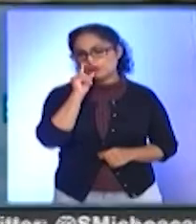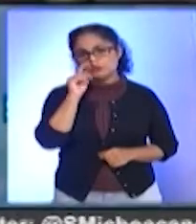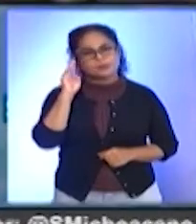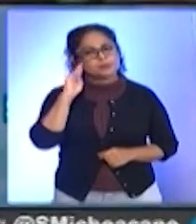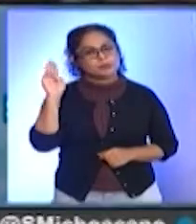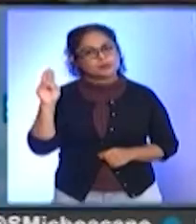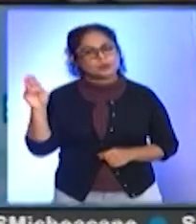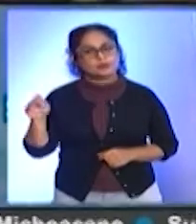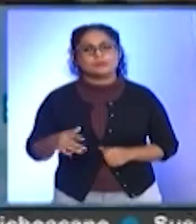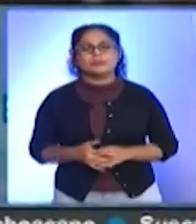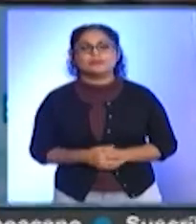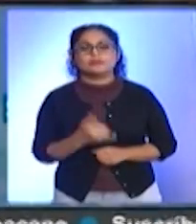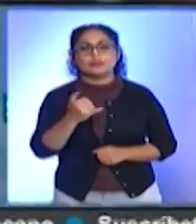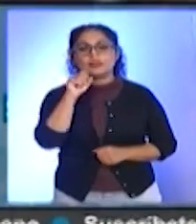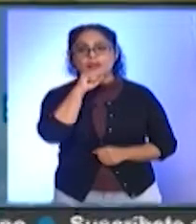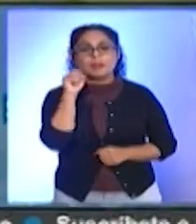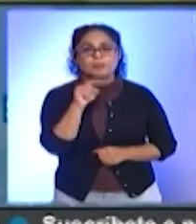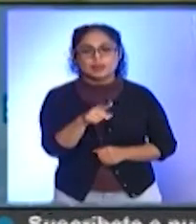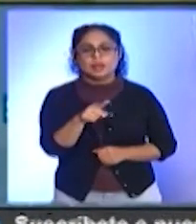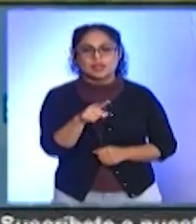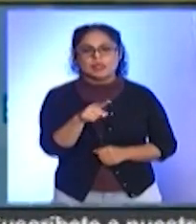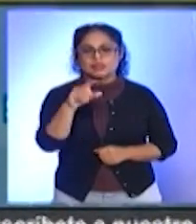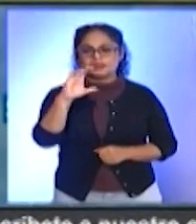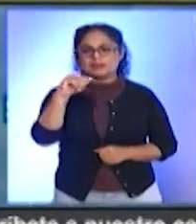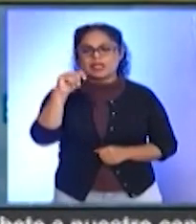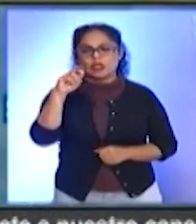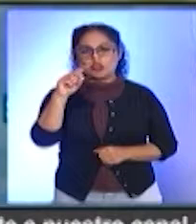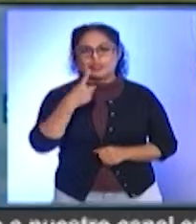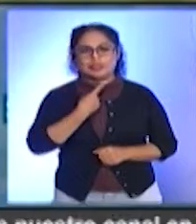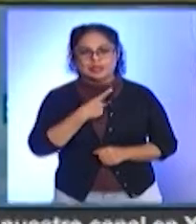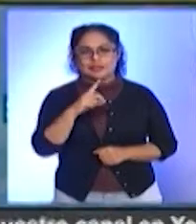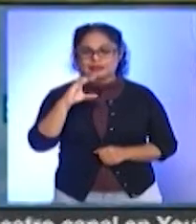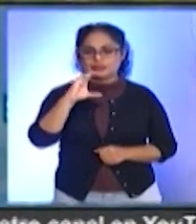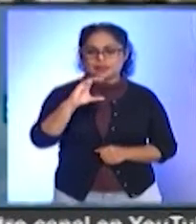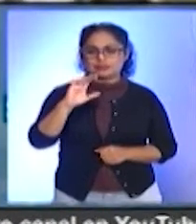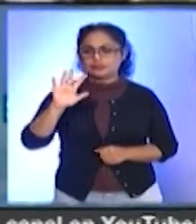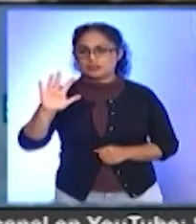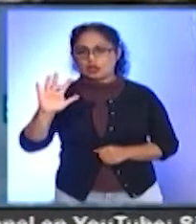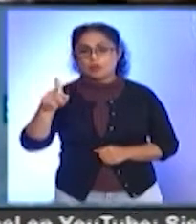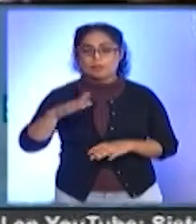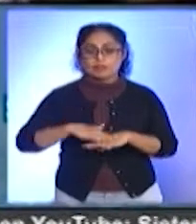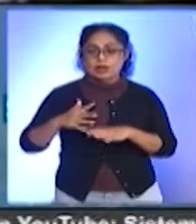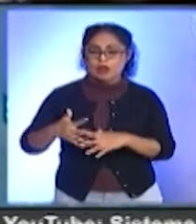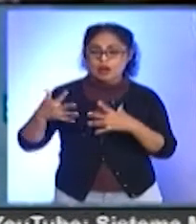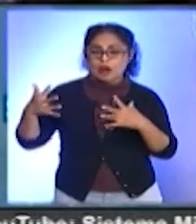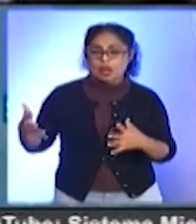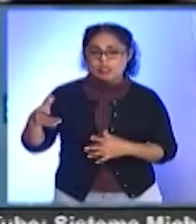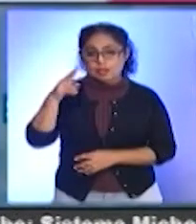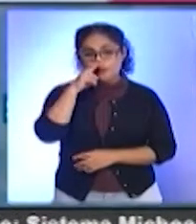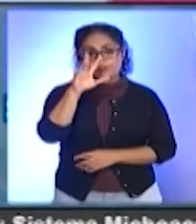Michoacán. Así como el centro de inteligencia, el C5 más grande de México y de